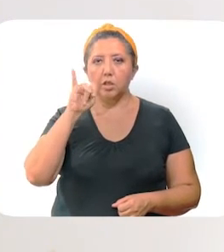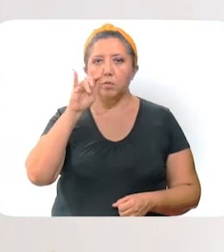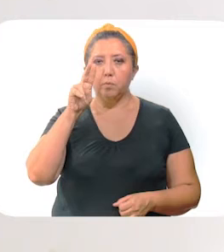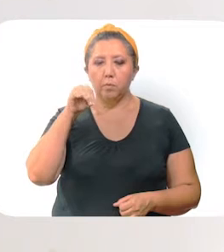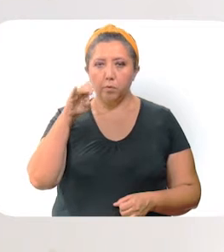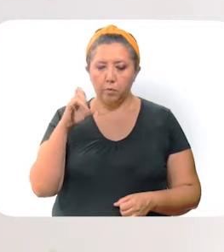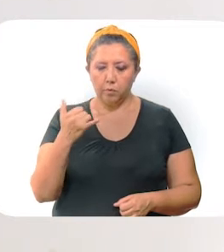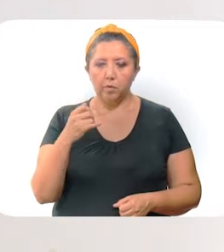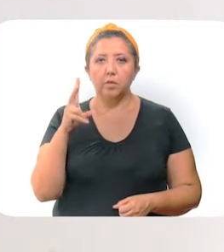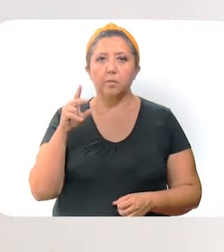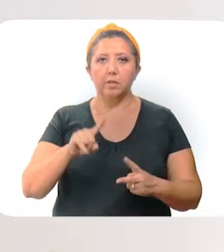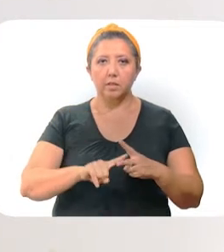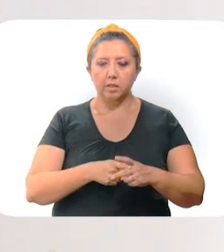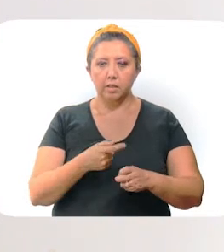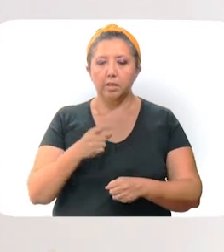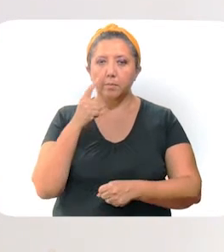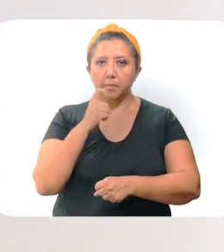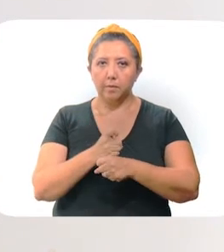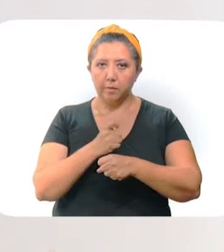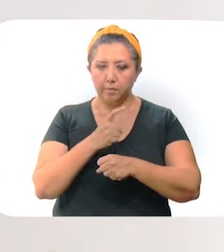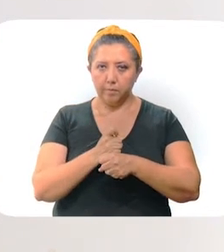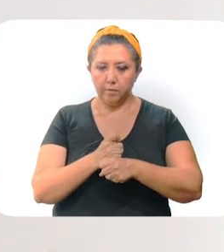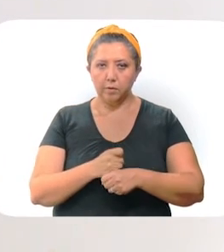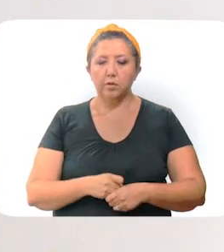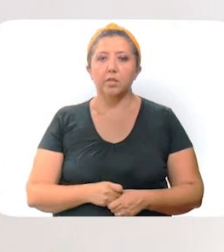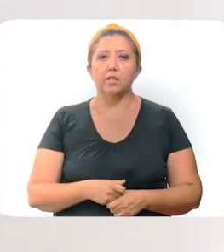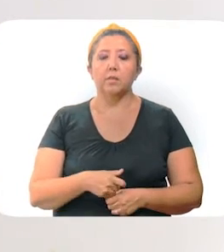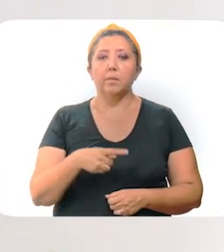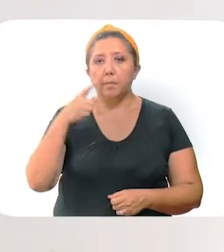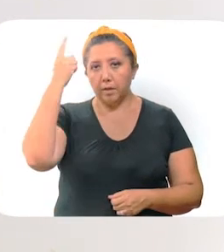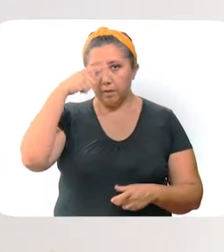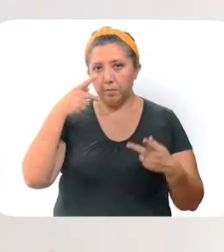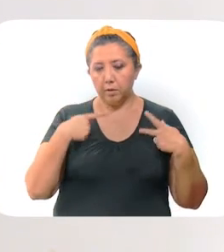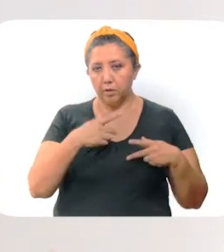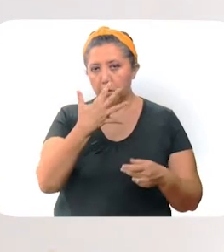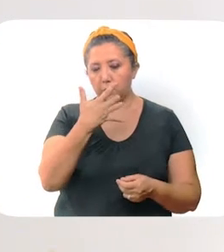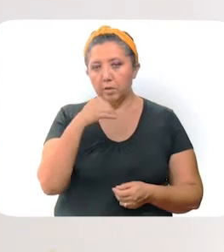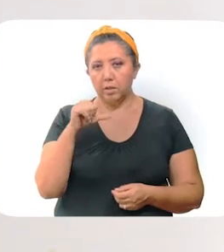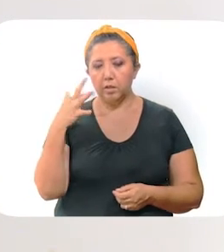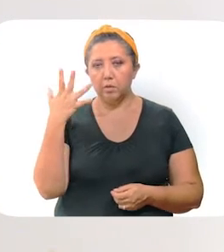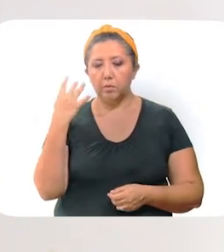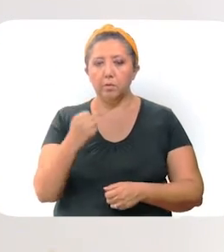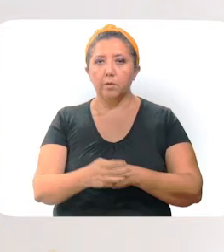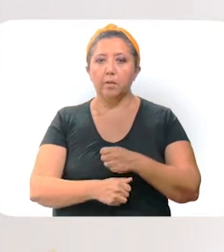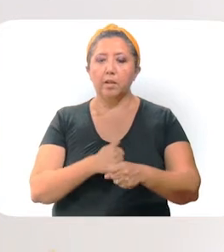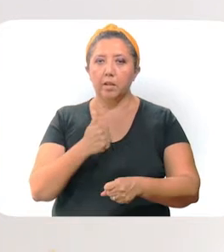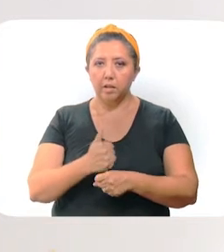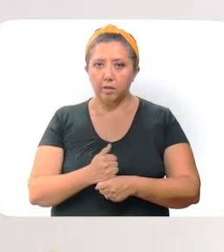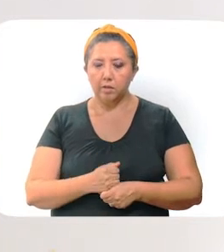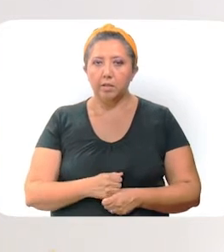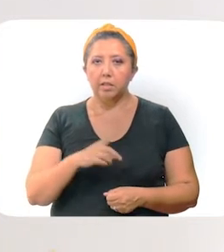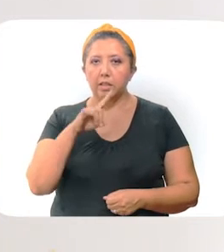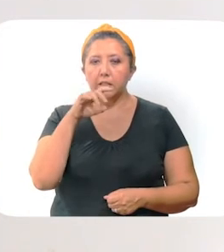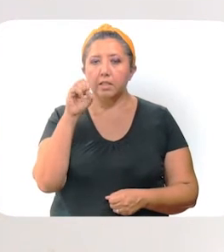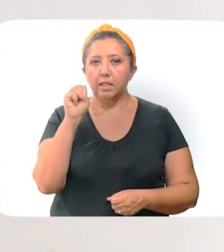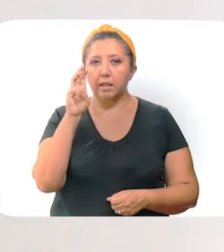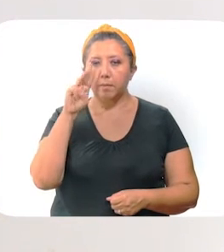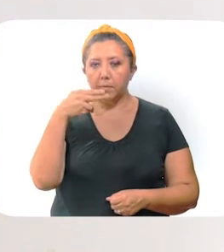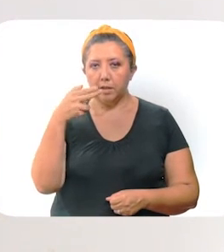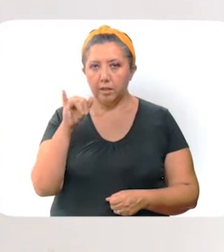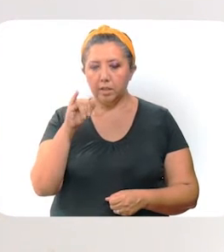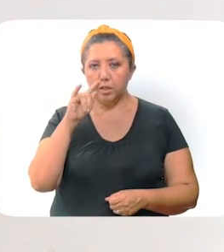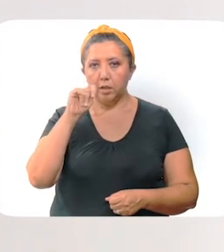También iniciará la aplicación de las primeras dosis para personas de 50 a 59 años de edad en Samahil,